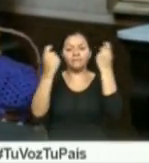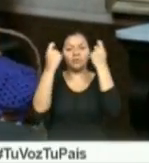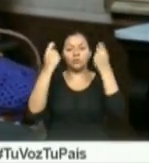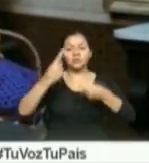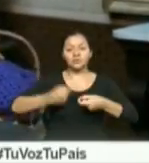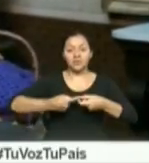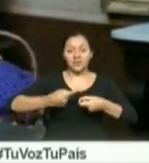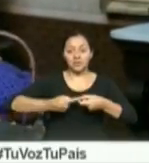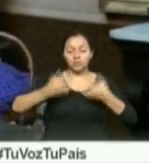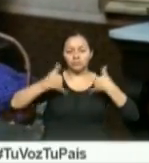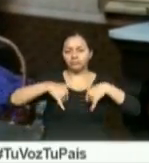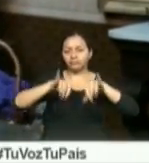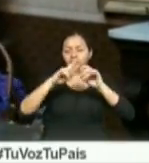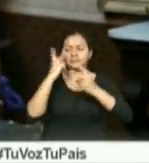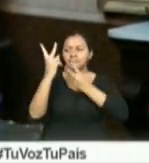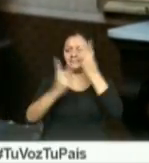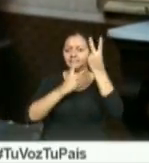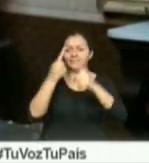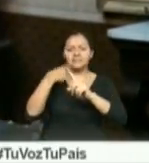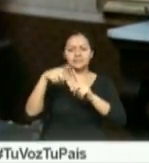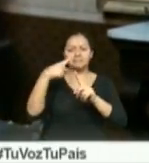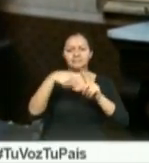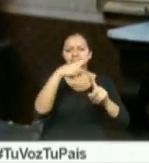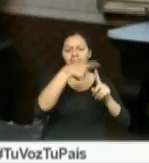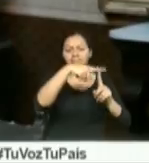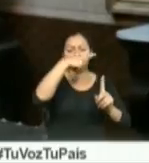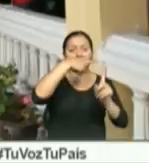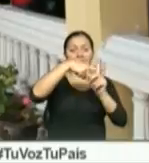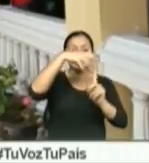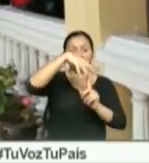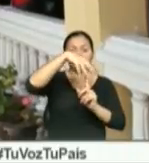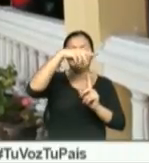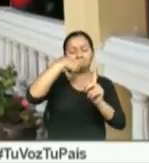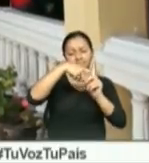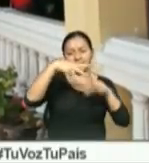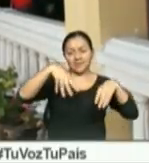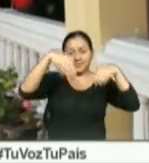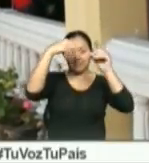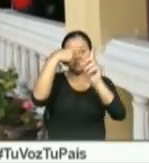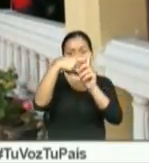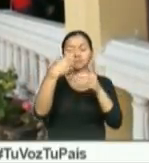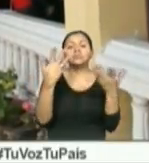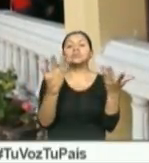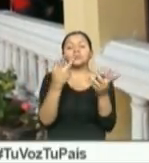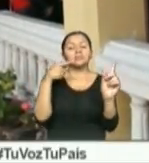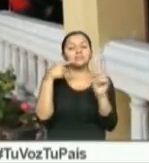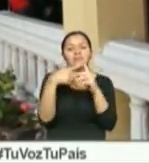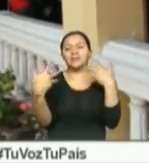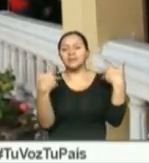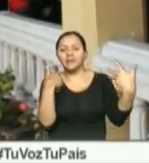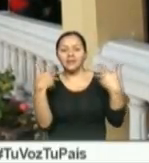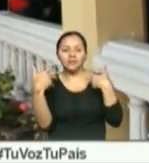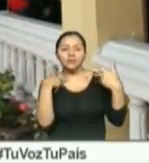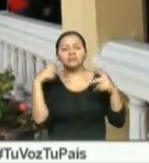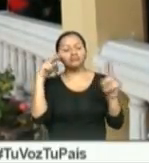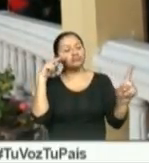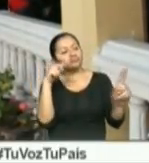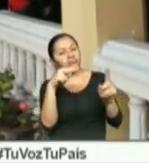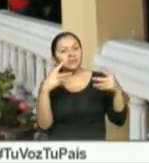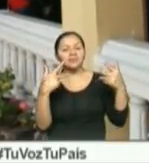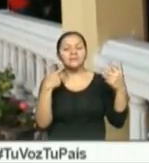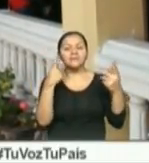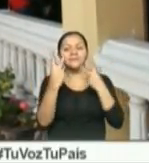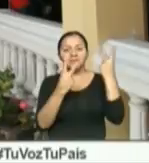Eterno, recorrerán las diferentes iglesias del Centro Histórico de Quito. Las visitas serán teatralizadas y estarán guiadas por